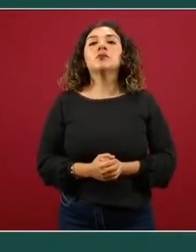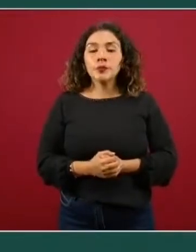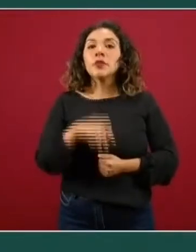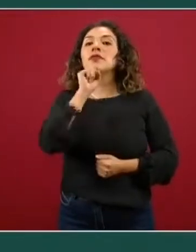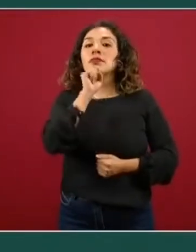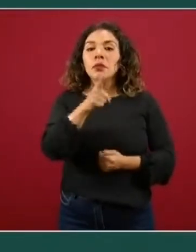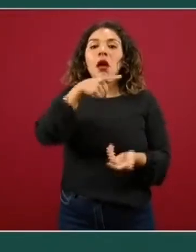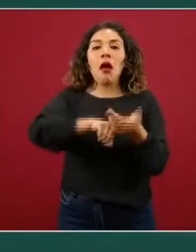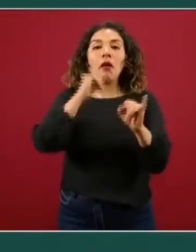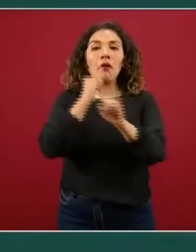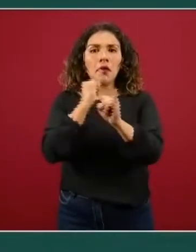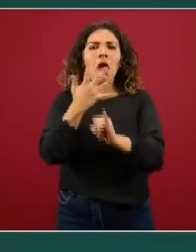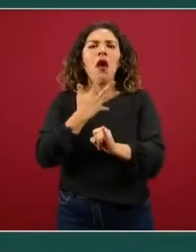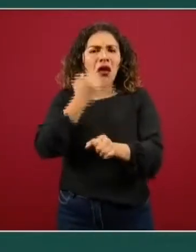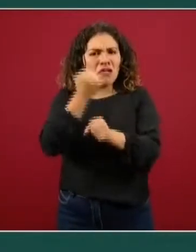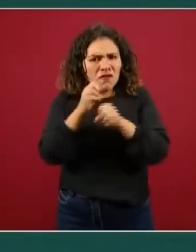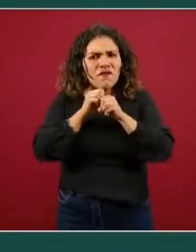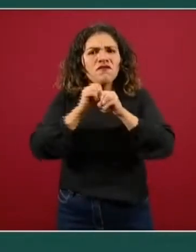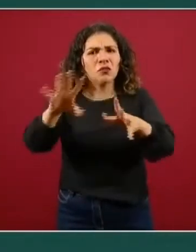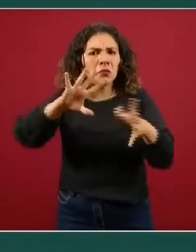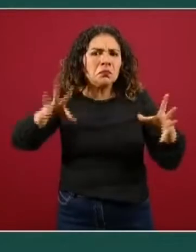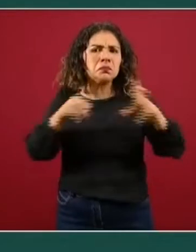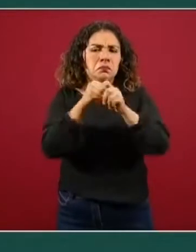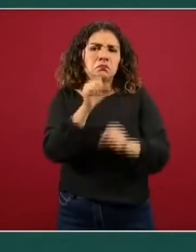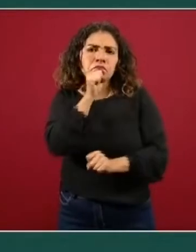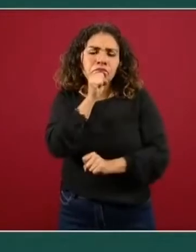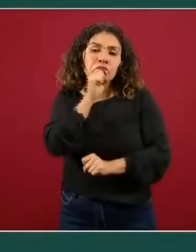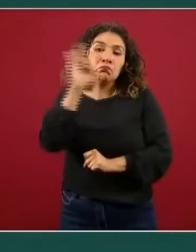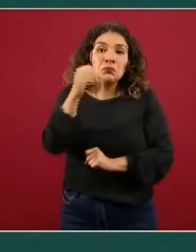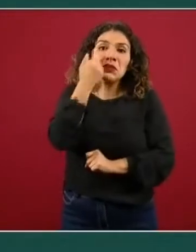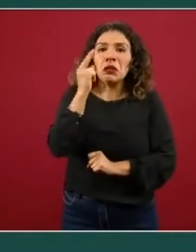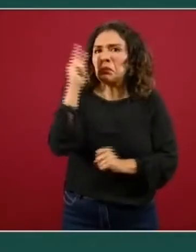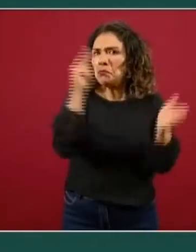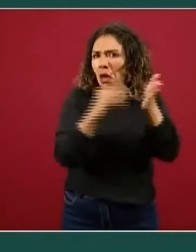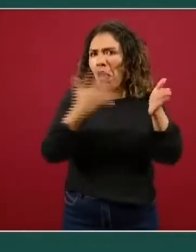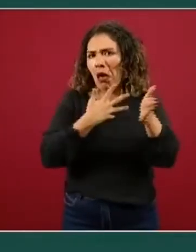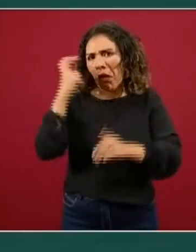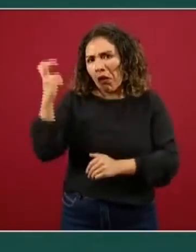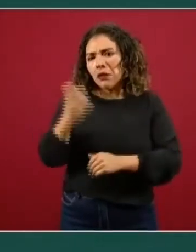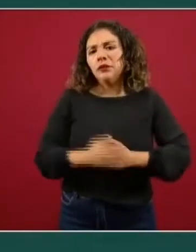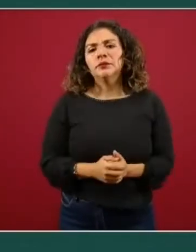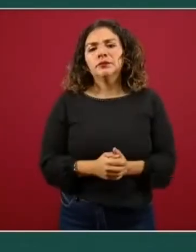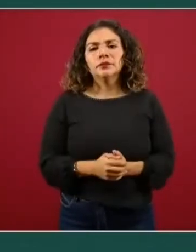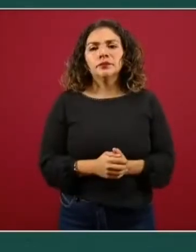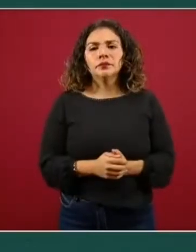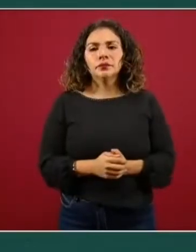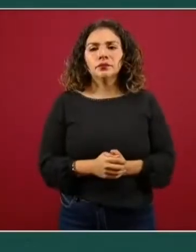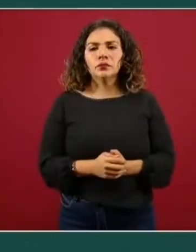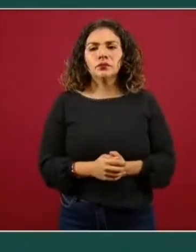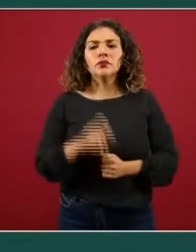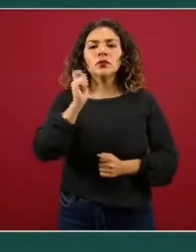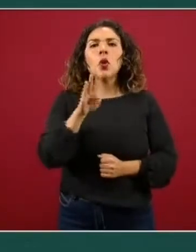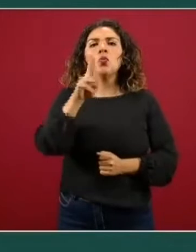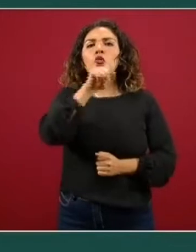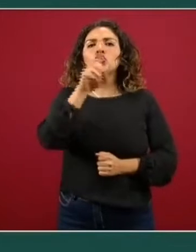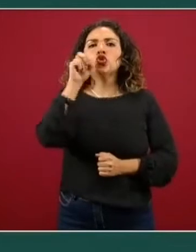plataforma está toda esta información, por si quieren checarla ahí, que es el